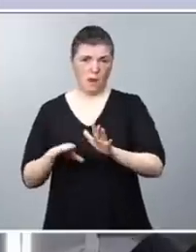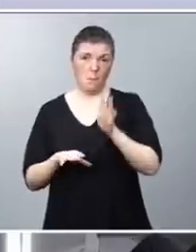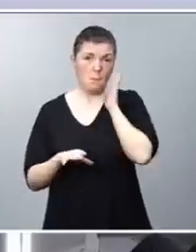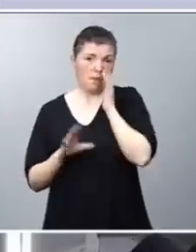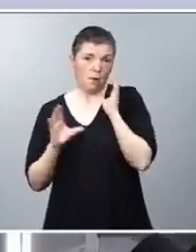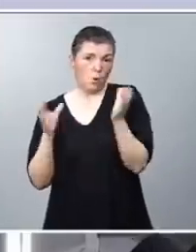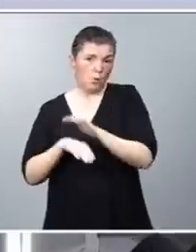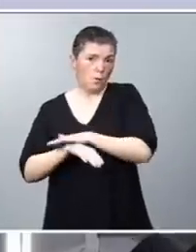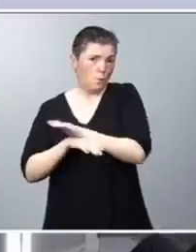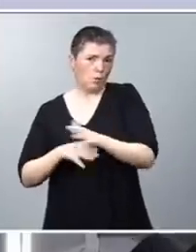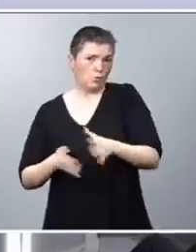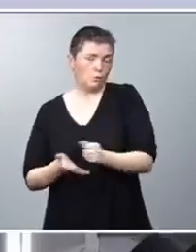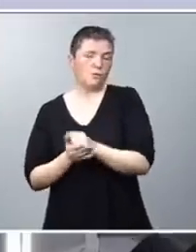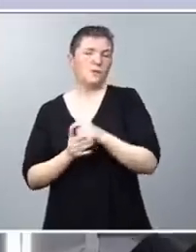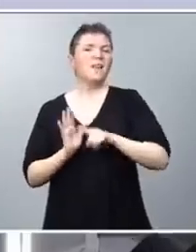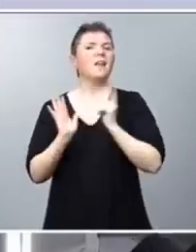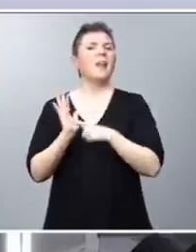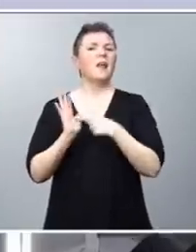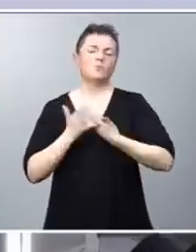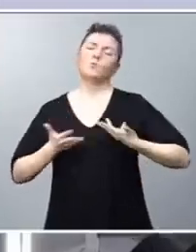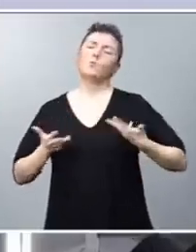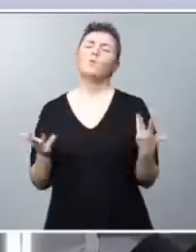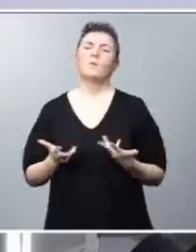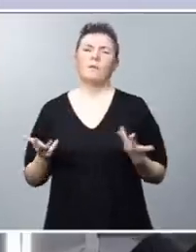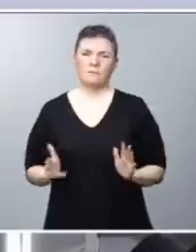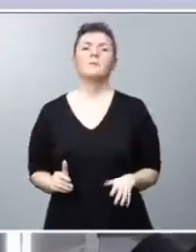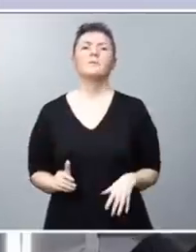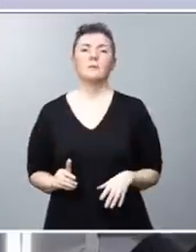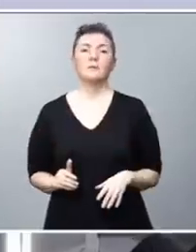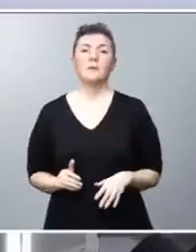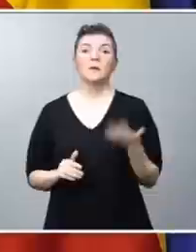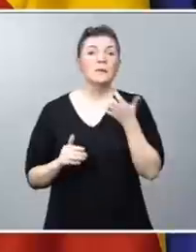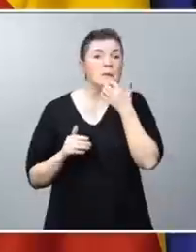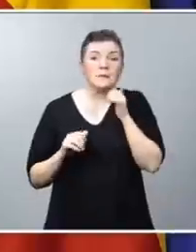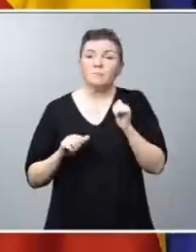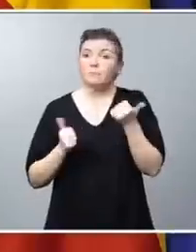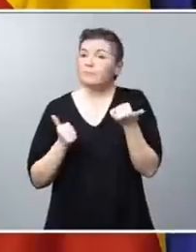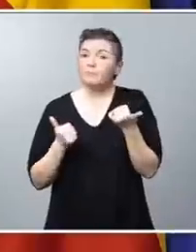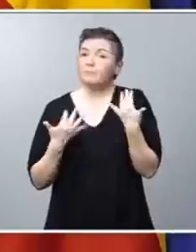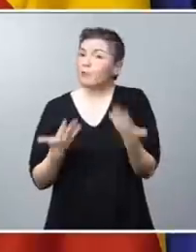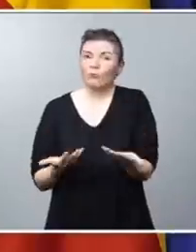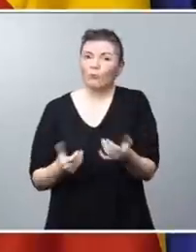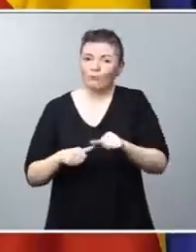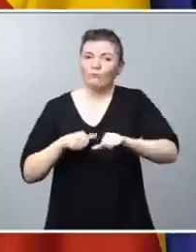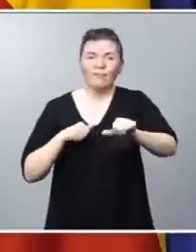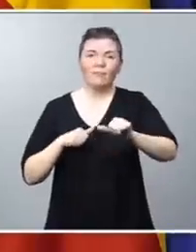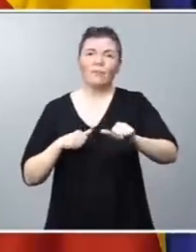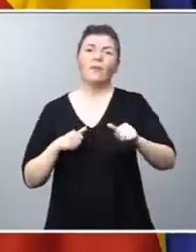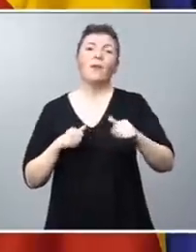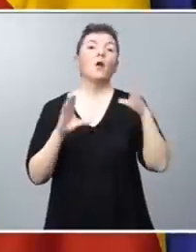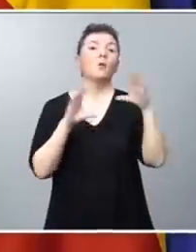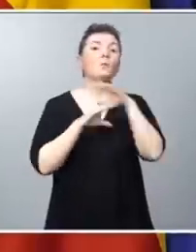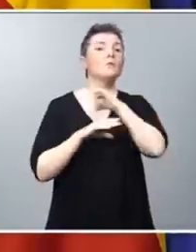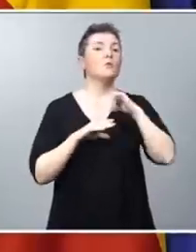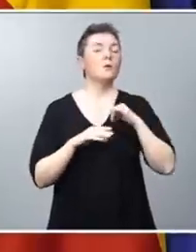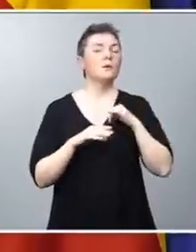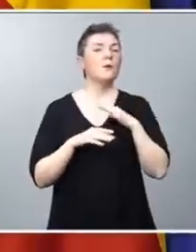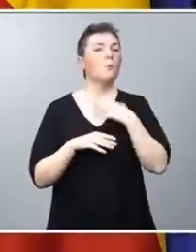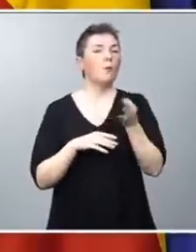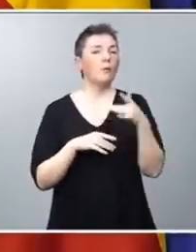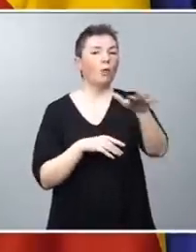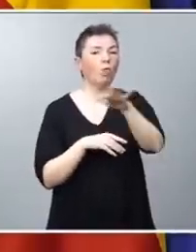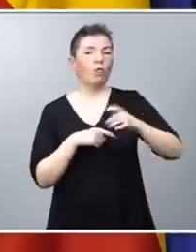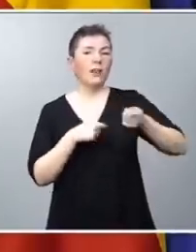Gobierno es que esta ley es muy urgente y cuanto antes podamos tenerla en vigor, antes podrán las comunidades autónomas declarar las zonas de mercado